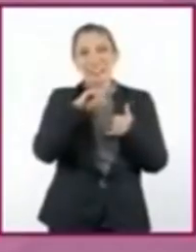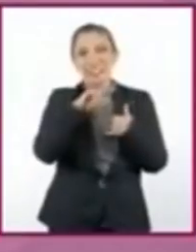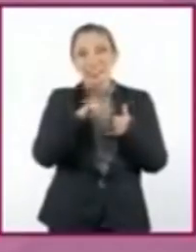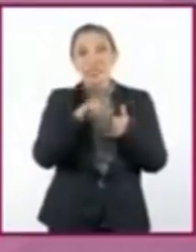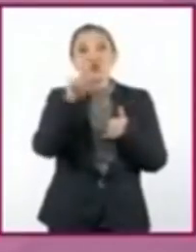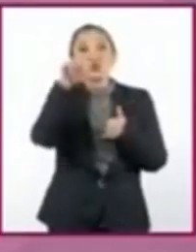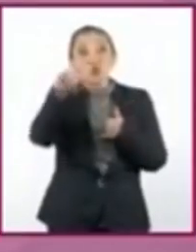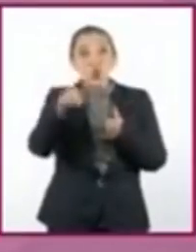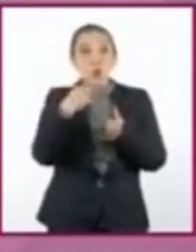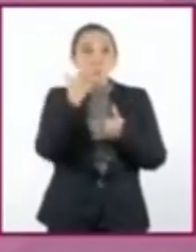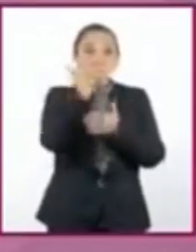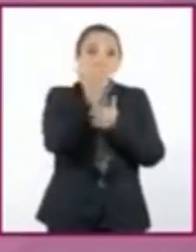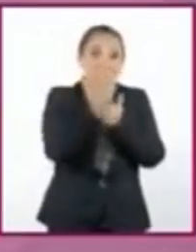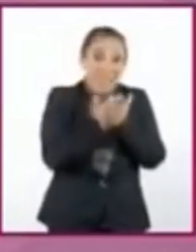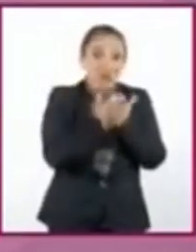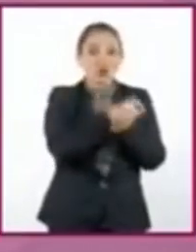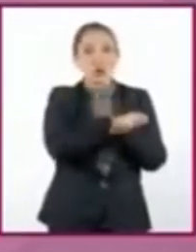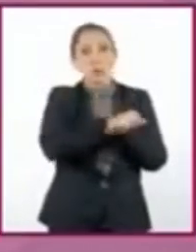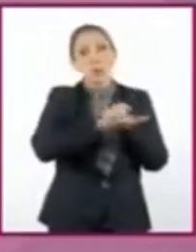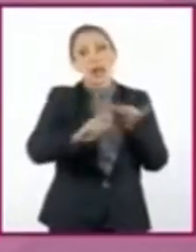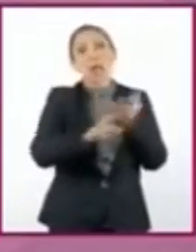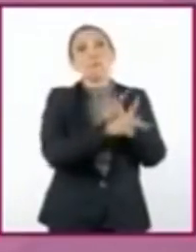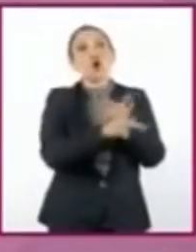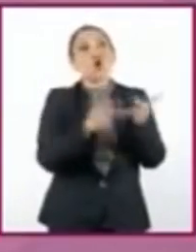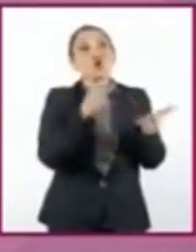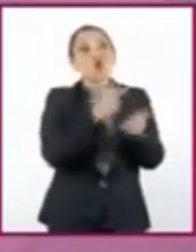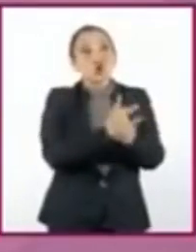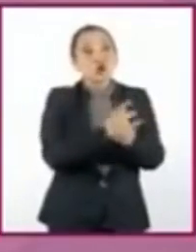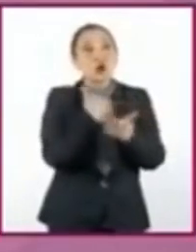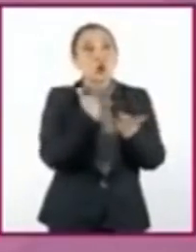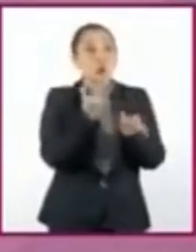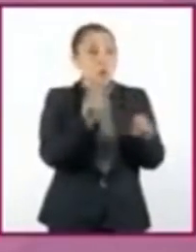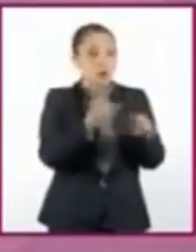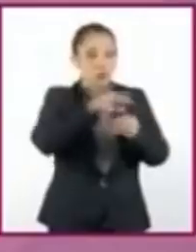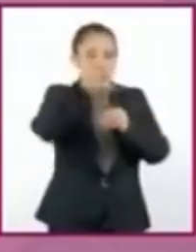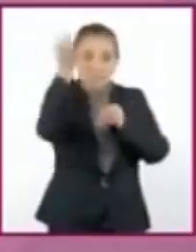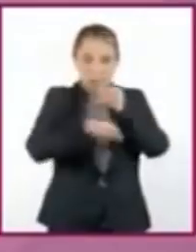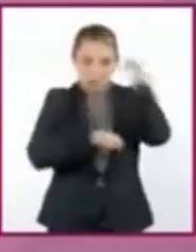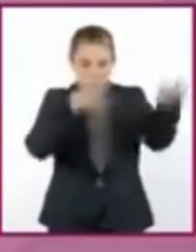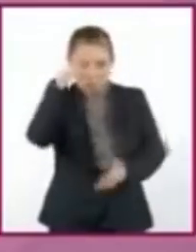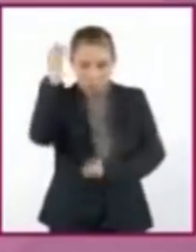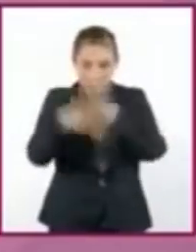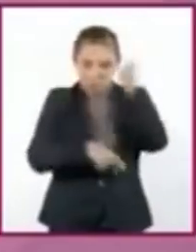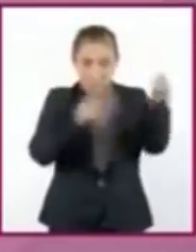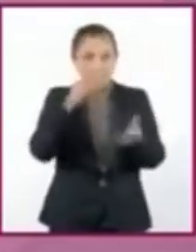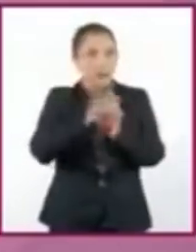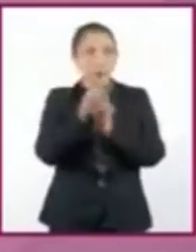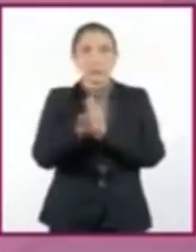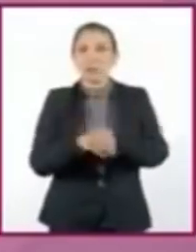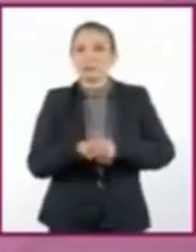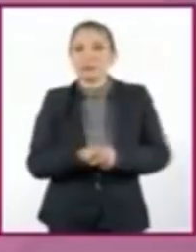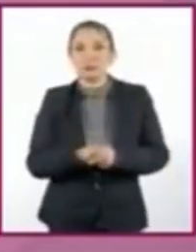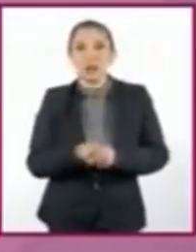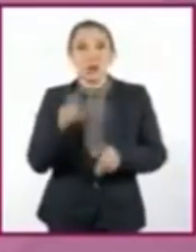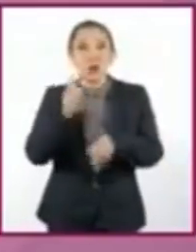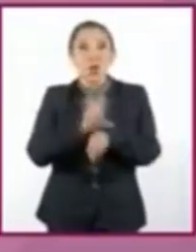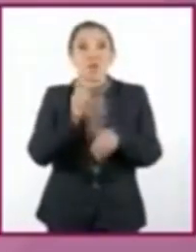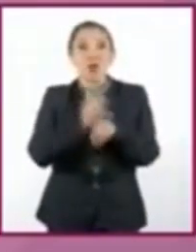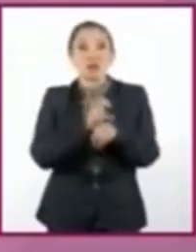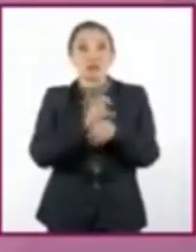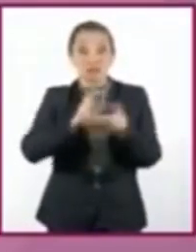reduzcan la compra de artículos que tienen un exceso de envoltorios, por ejemplo, los huevos.